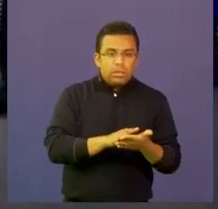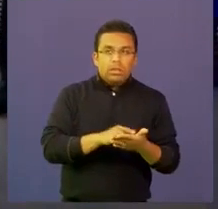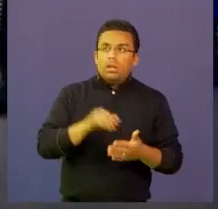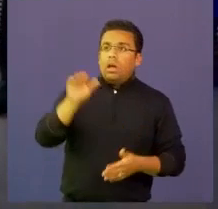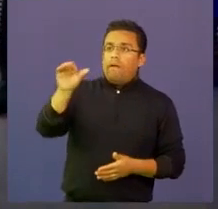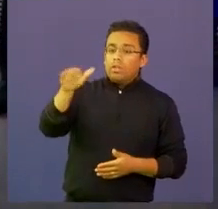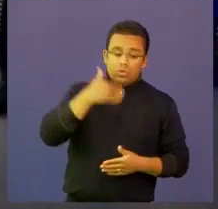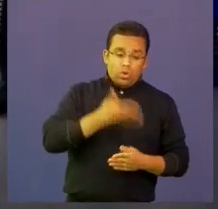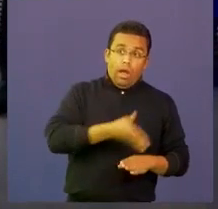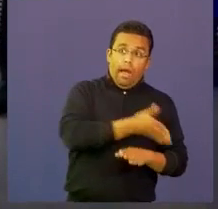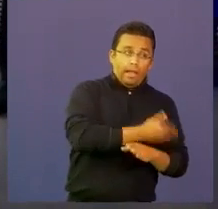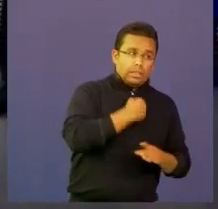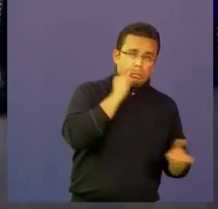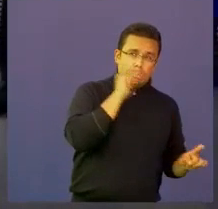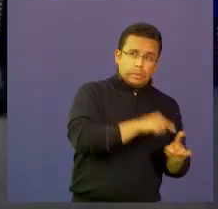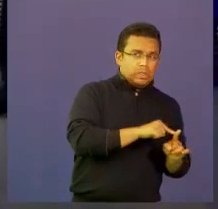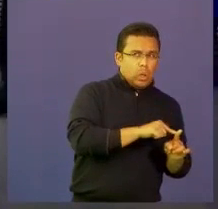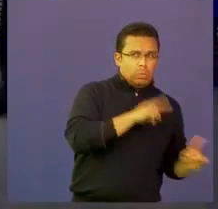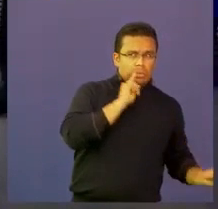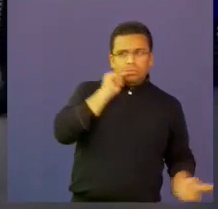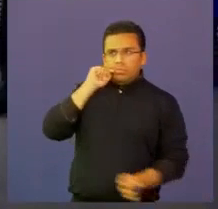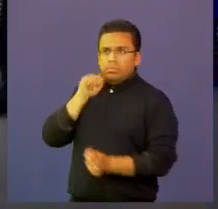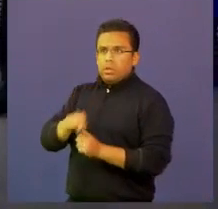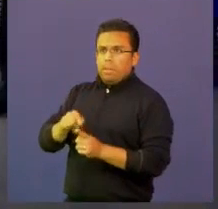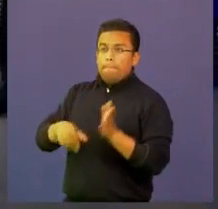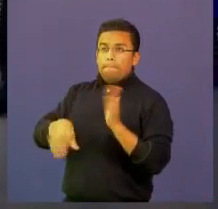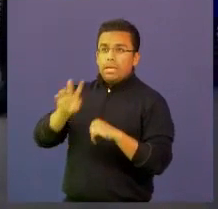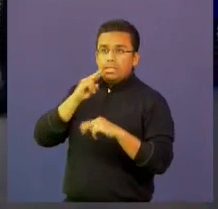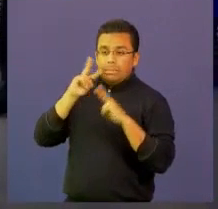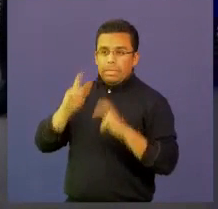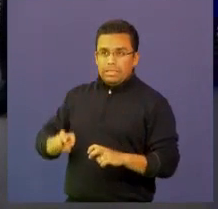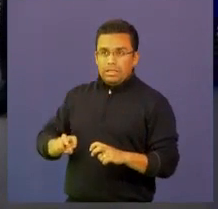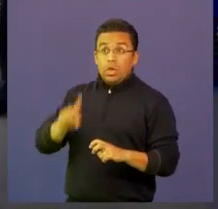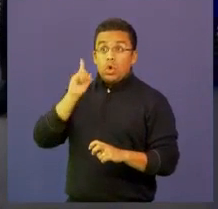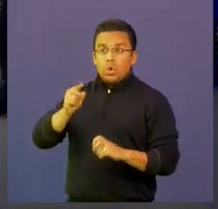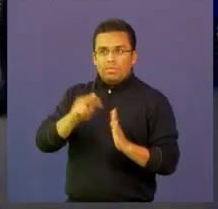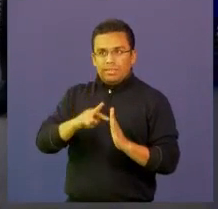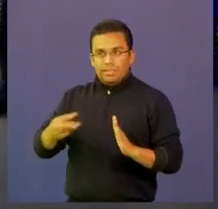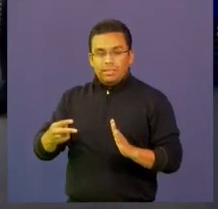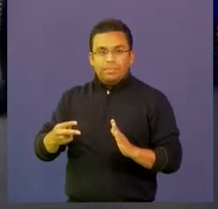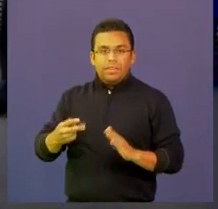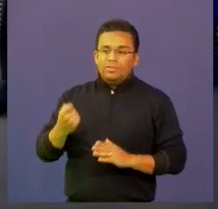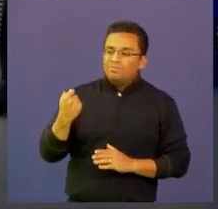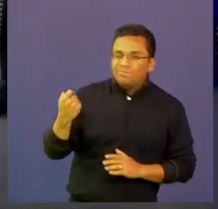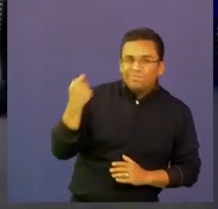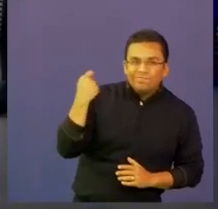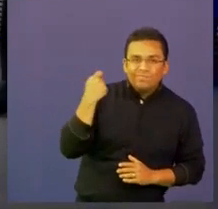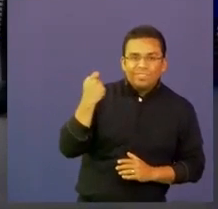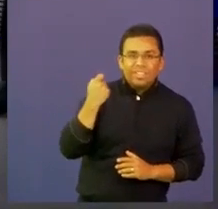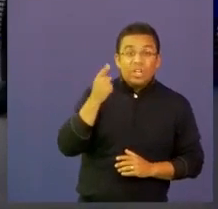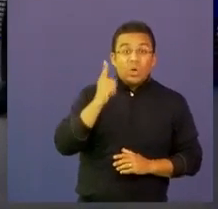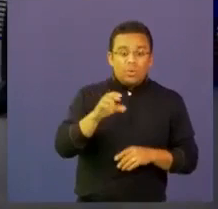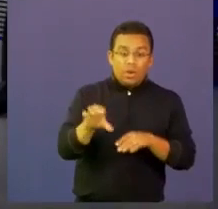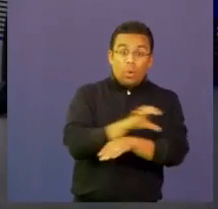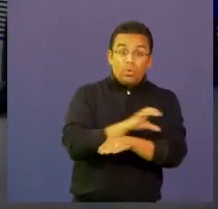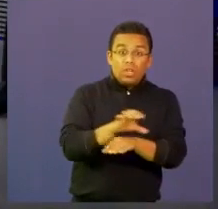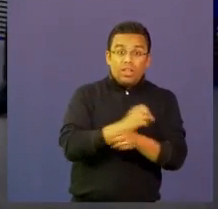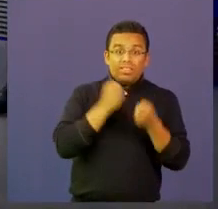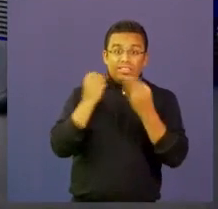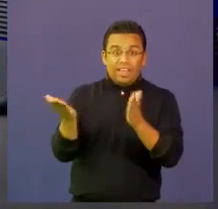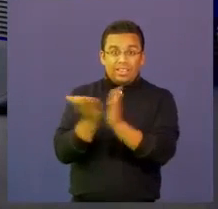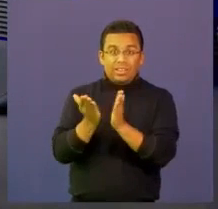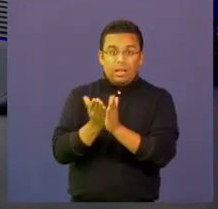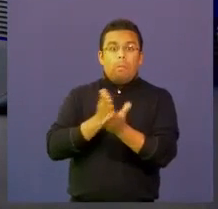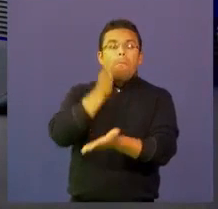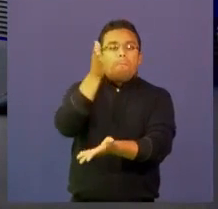de herramientas tecnológicas y de la investigación, sobre todo los más recientes, lo que tiene que ver con los últimos años en donde Computadores para Educar también han llegado a